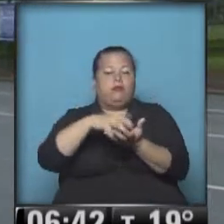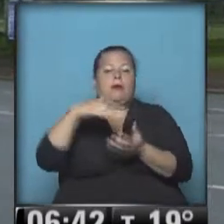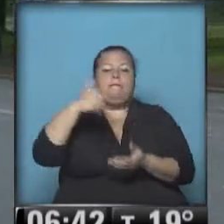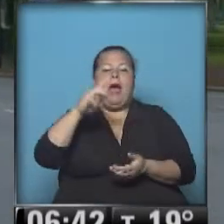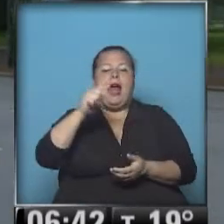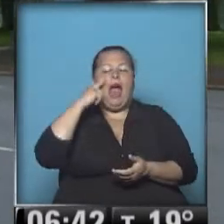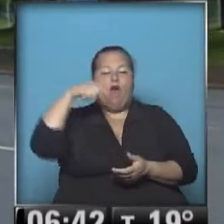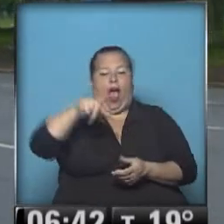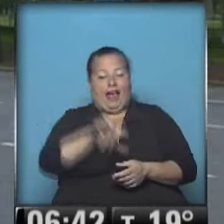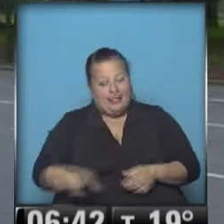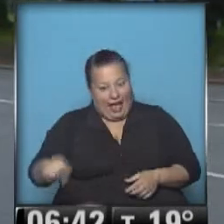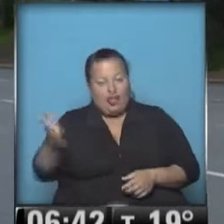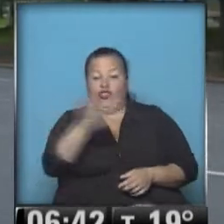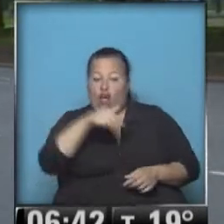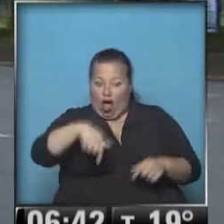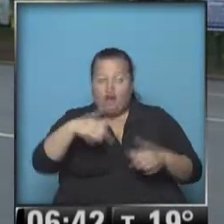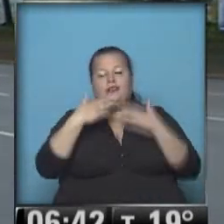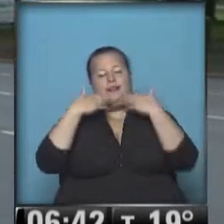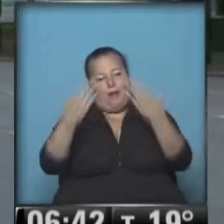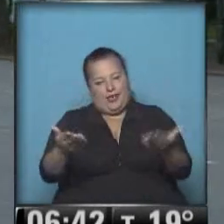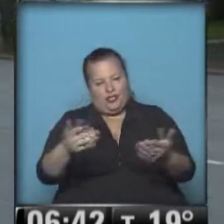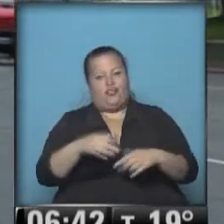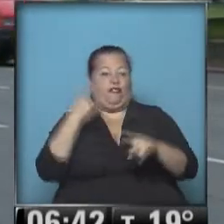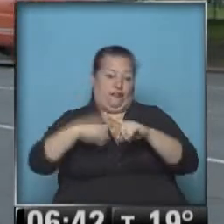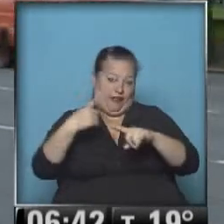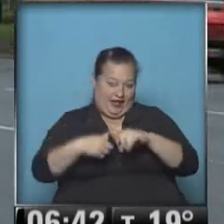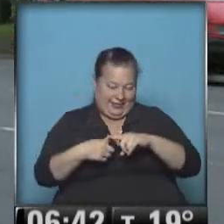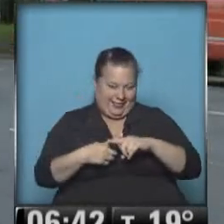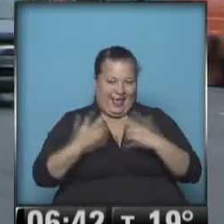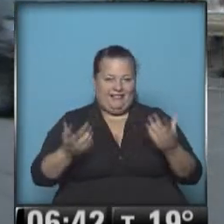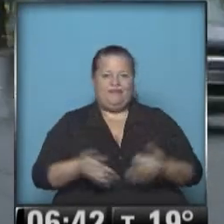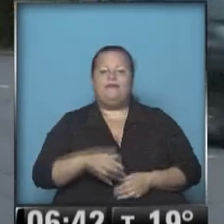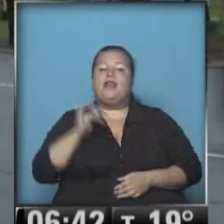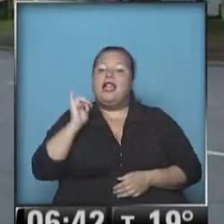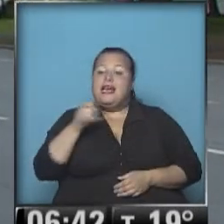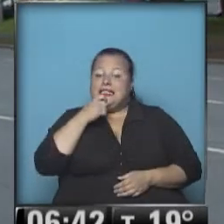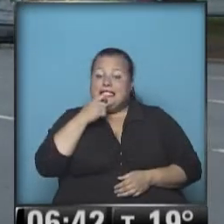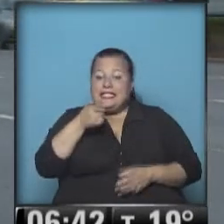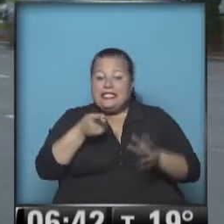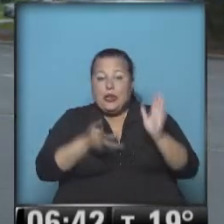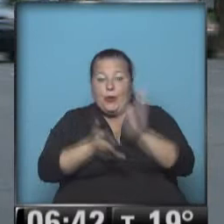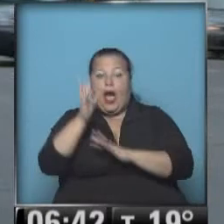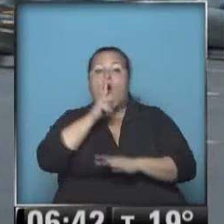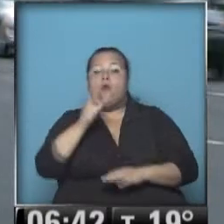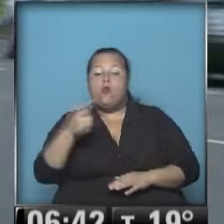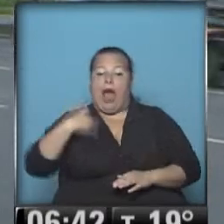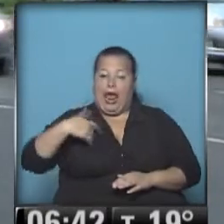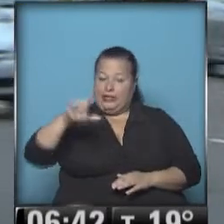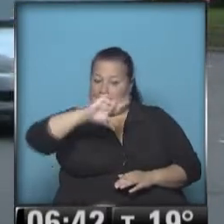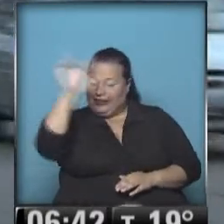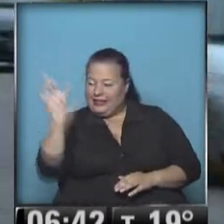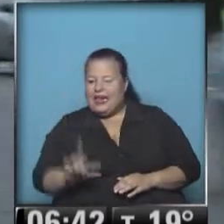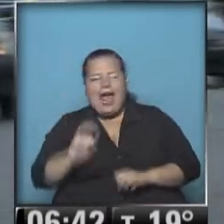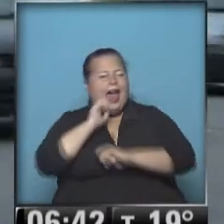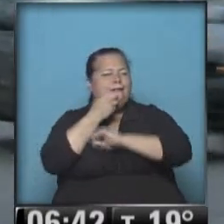Marambio en la Antártida Argentina. Así que a todos ellos les mandamos un beso y que protegen. Si estás por usar alguna de las rutas nacionales y provinciales de nuestro